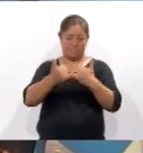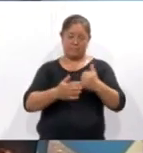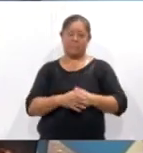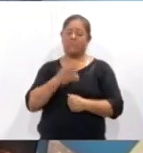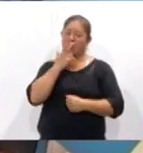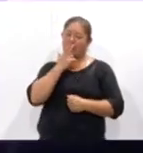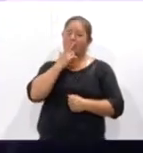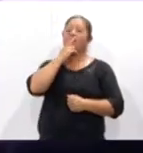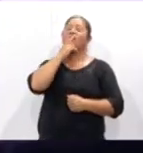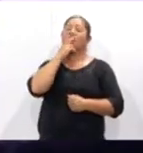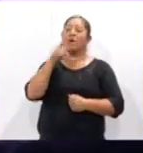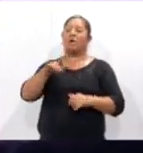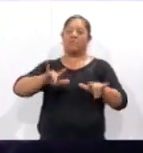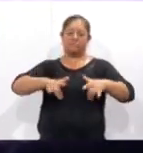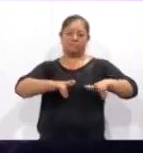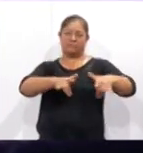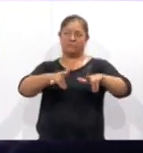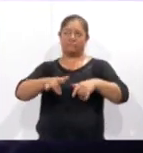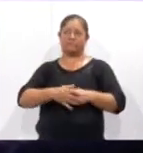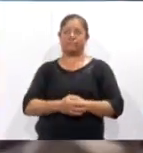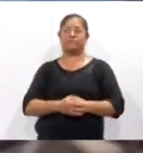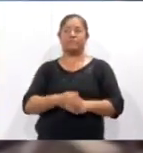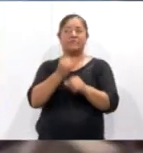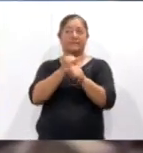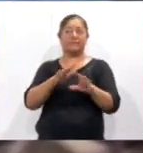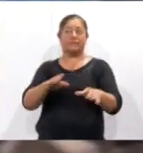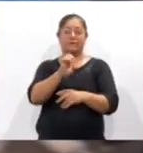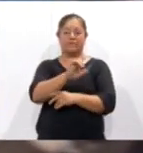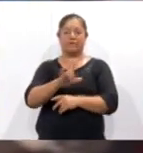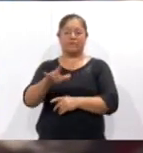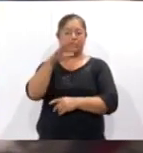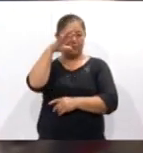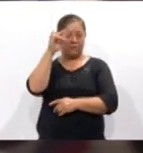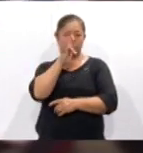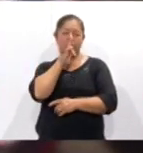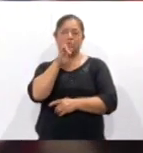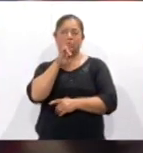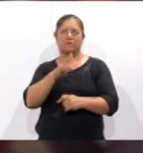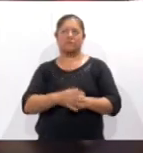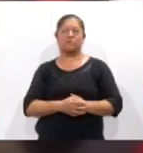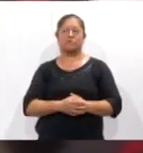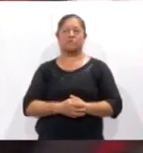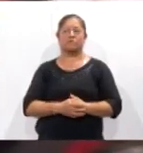disfrutaron de una función de títeres. Con información de Edith López, Coracyt Noticias.